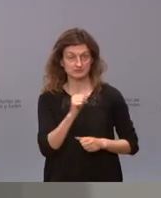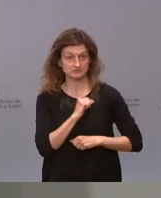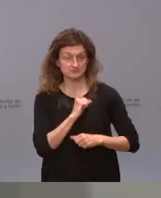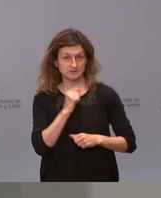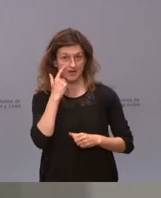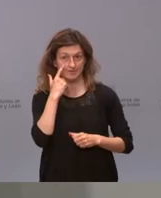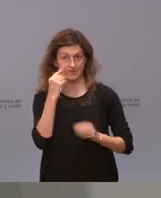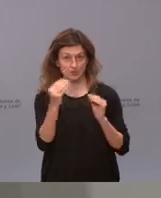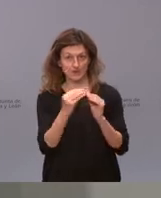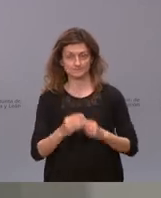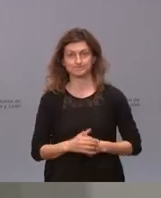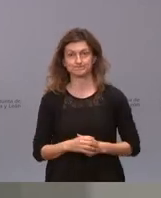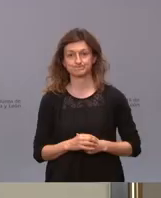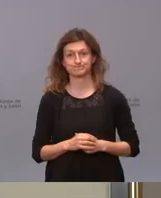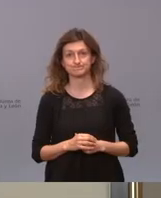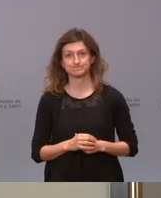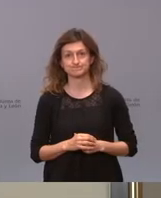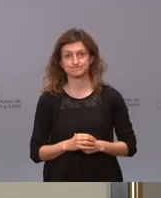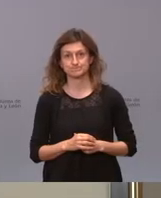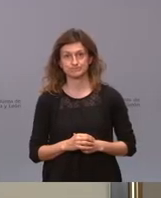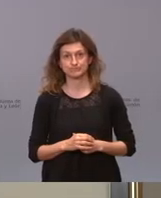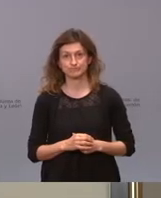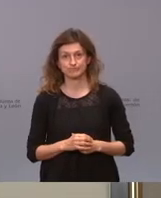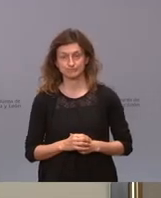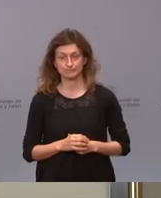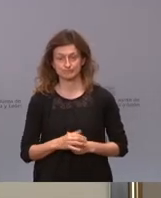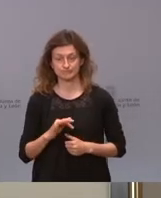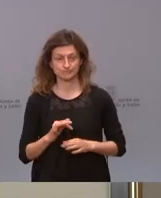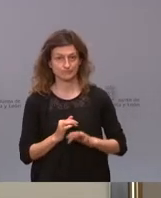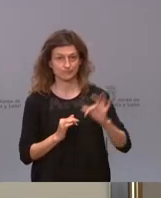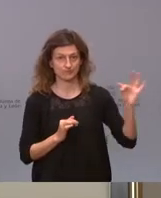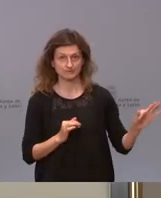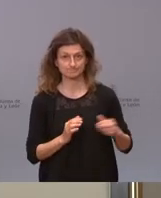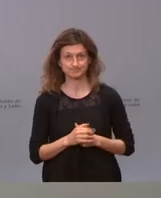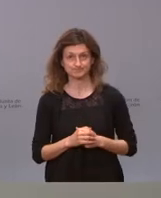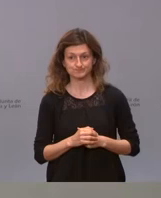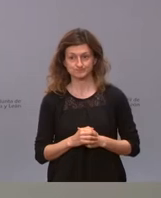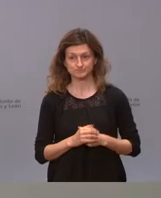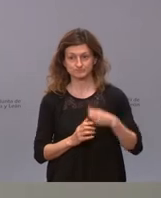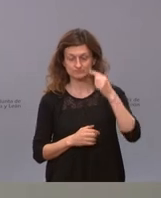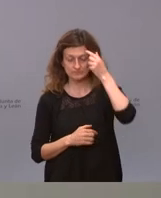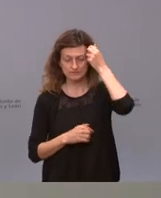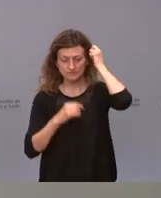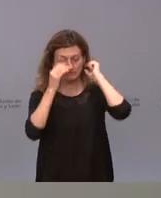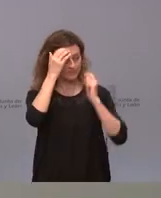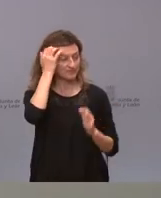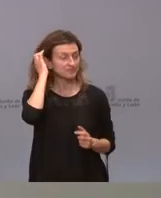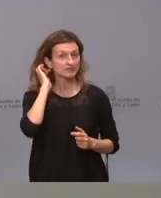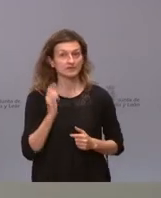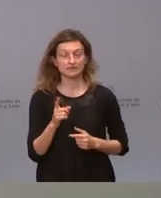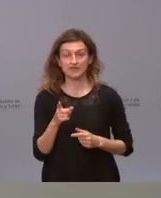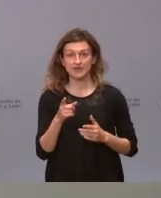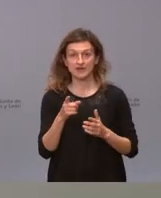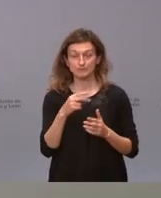les hemos anunciado la dejo señor juez bueno en las cuestiones que plantea yo creo que lo ha explicado perfectamente